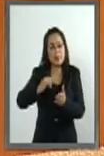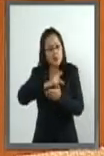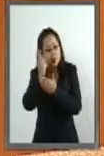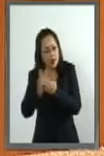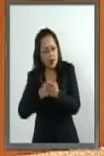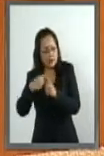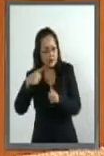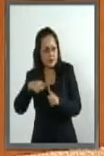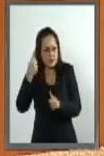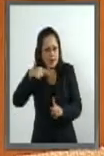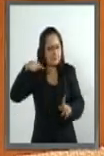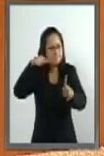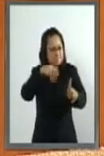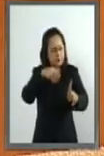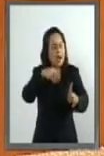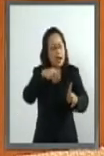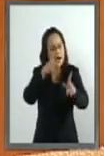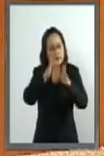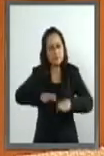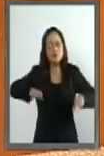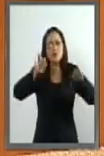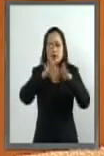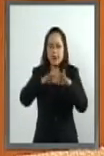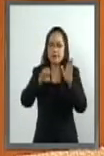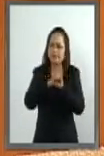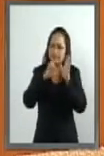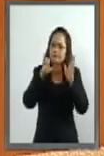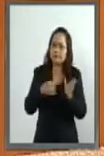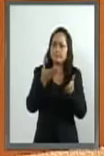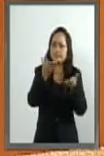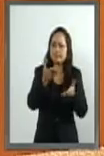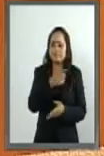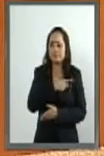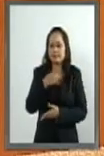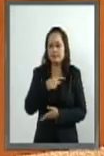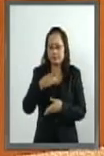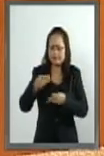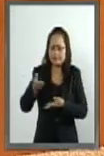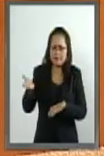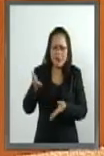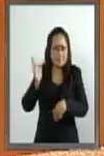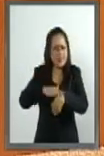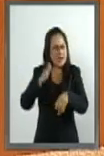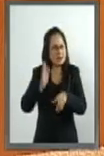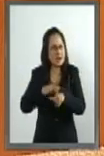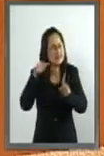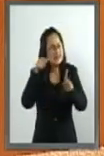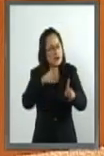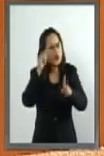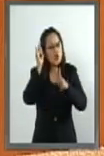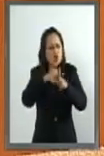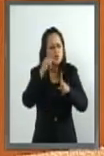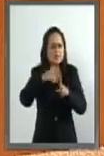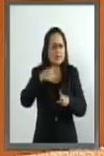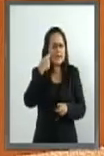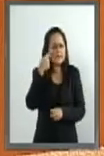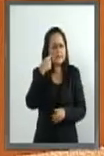imprescindibles, como lo es la promoción del uso sistemático de condones